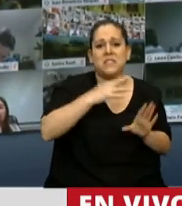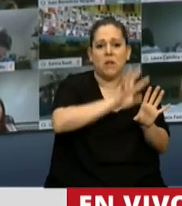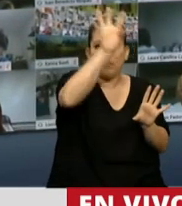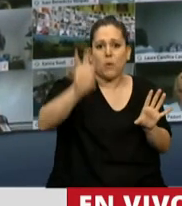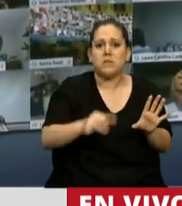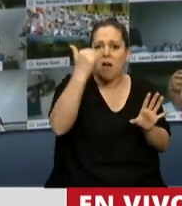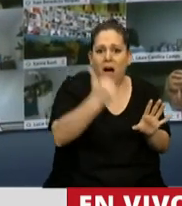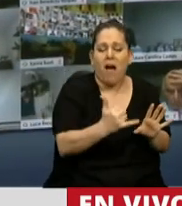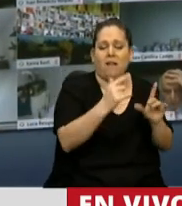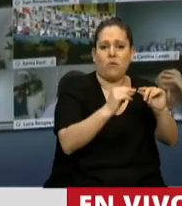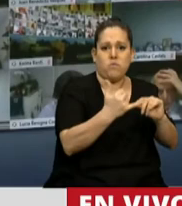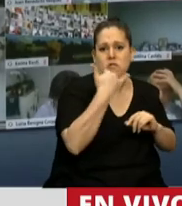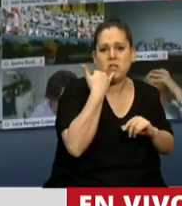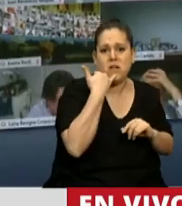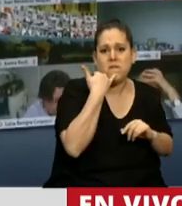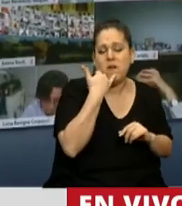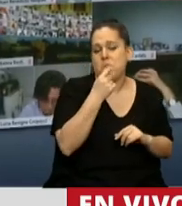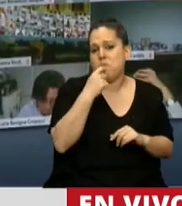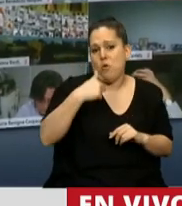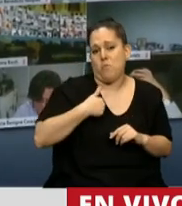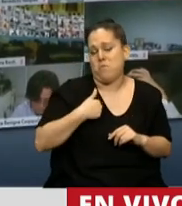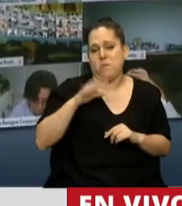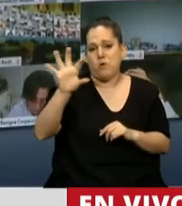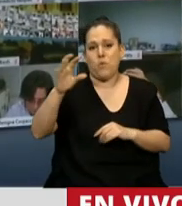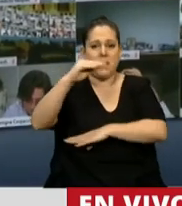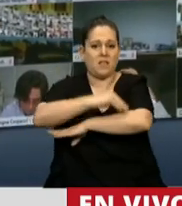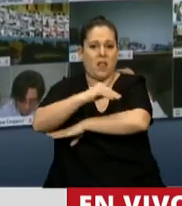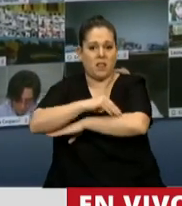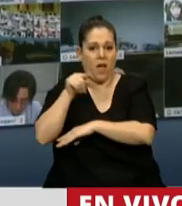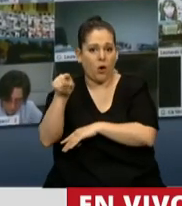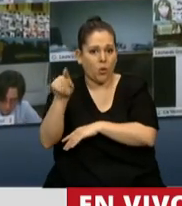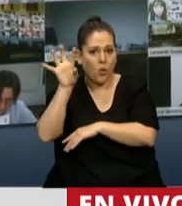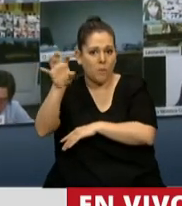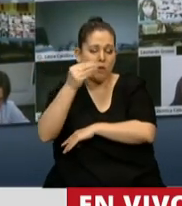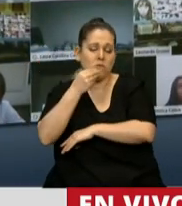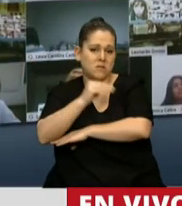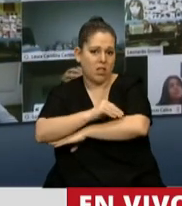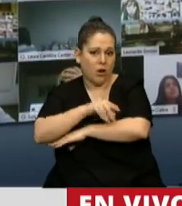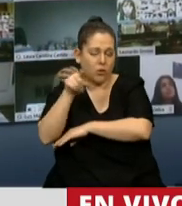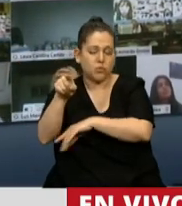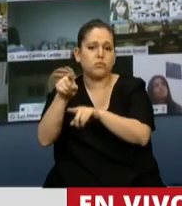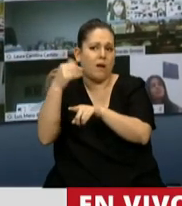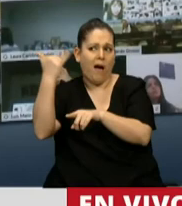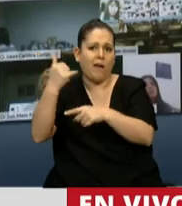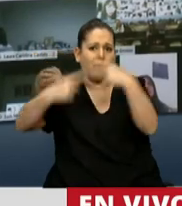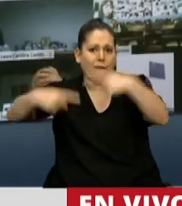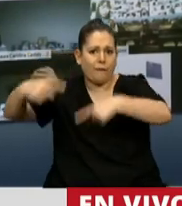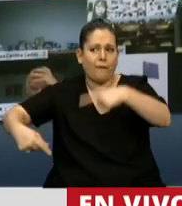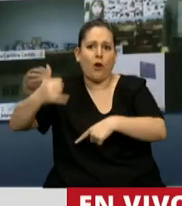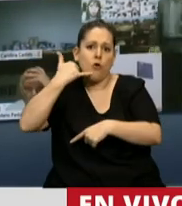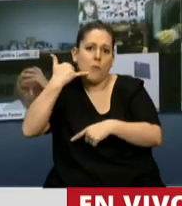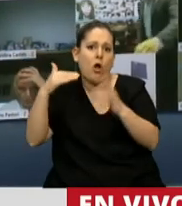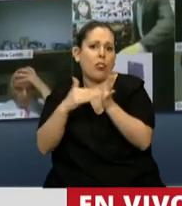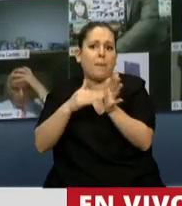y otras, como la mía, Santa Cruz, tienen números diversos según la localidad de que se